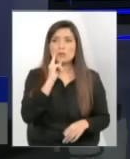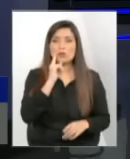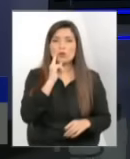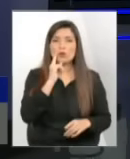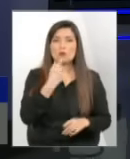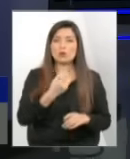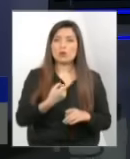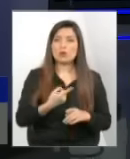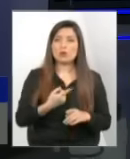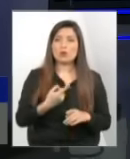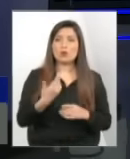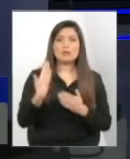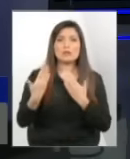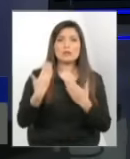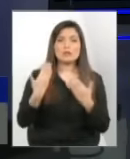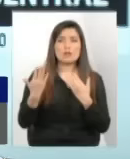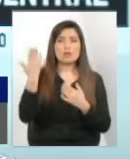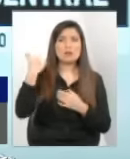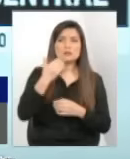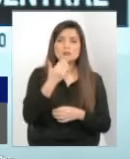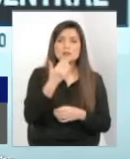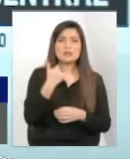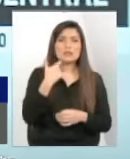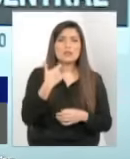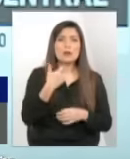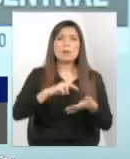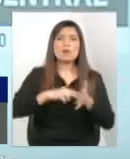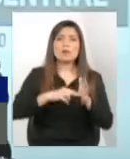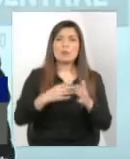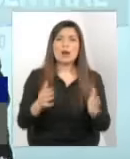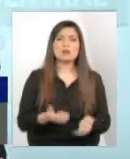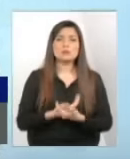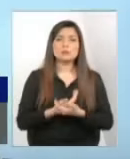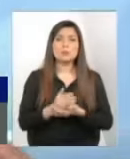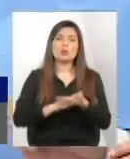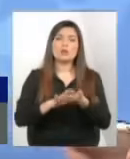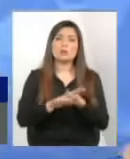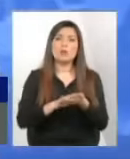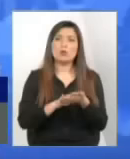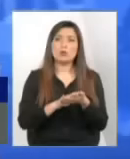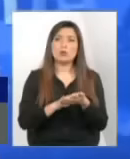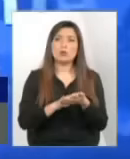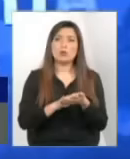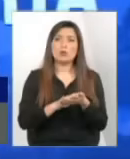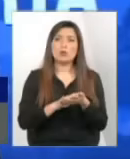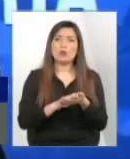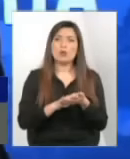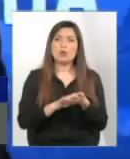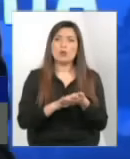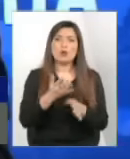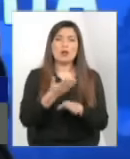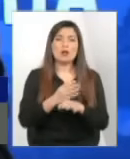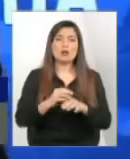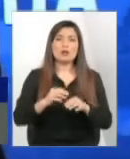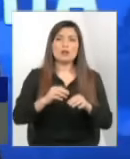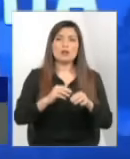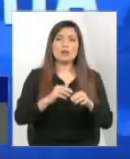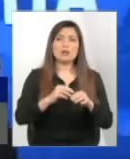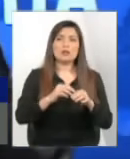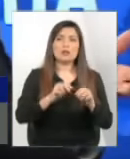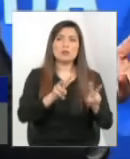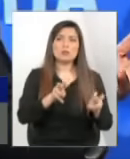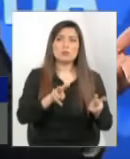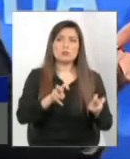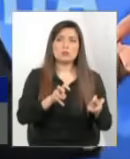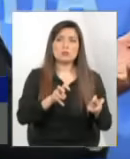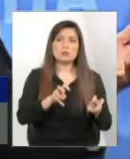entrevistado también, tenemos también varios otros problemas en la manera de adopción como decía Marcela, si la internación tuvo que ver con causa de pobreza no puede ser que